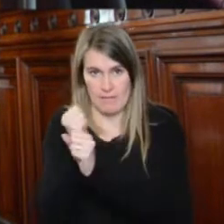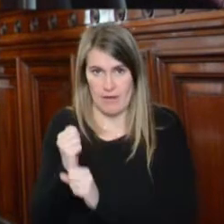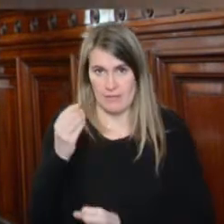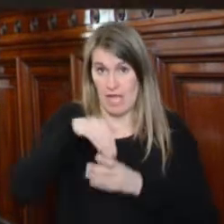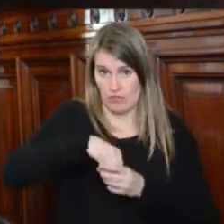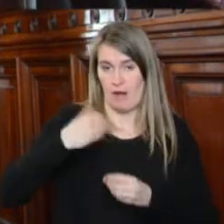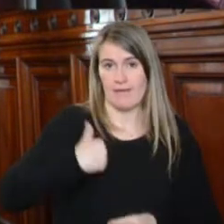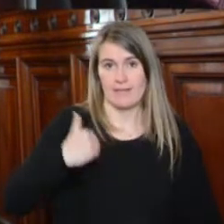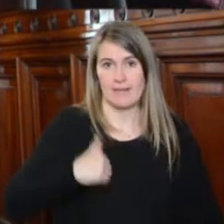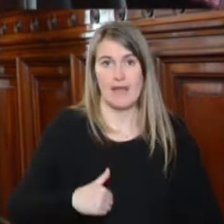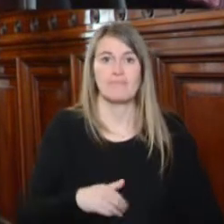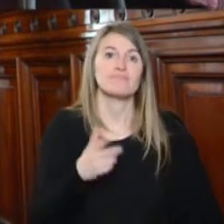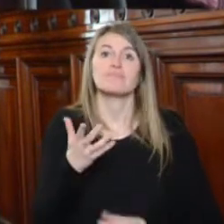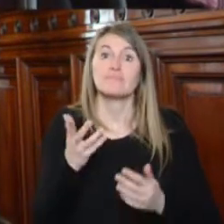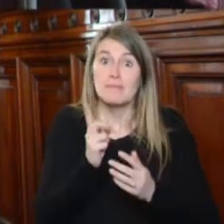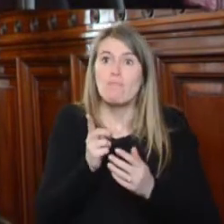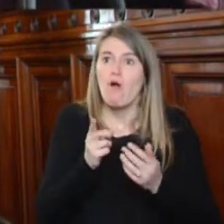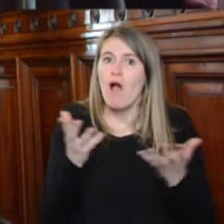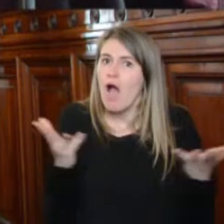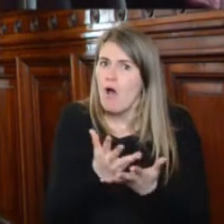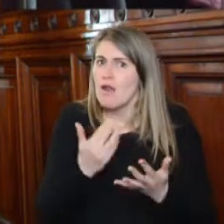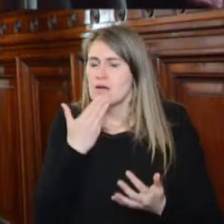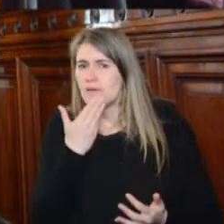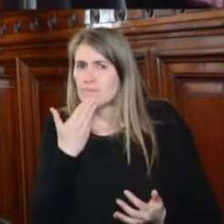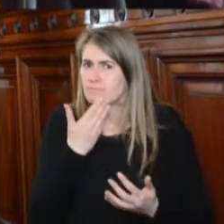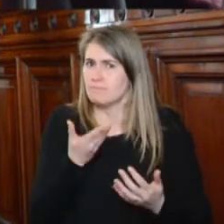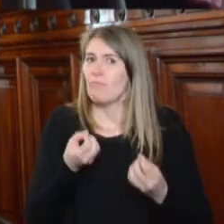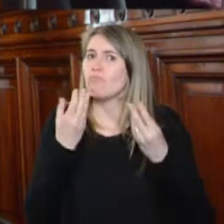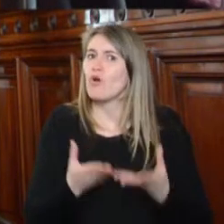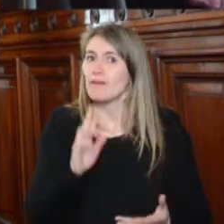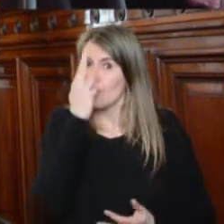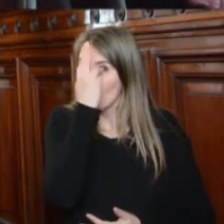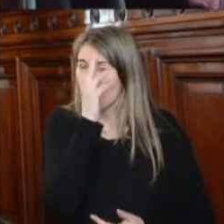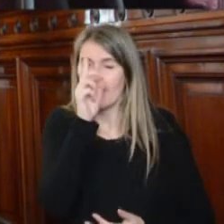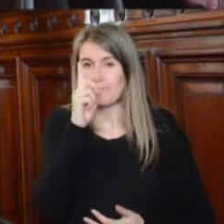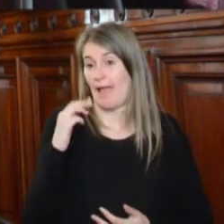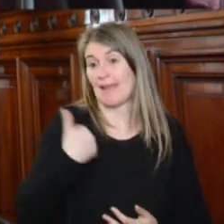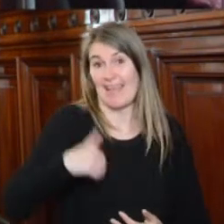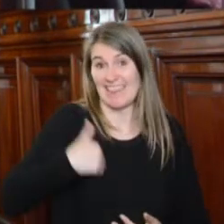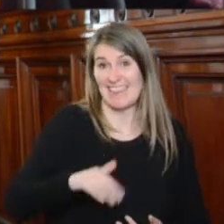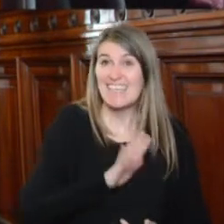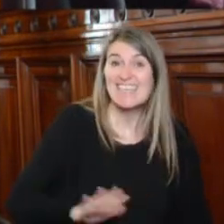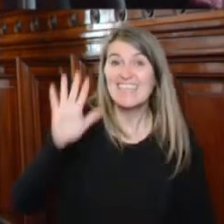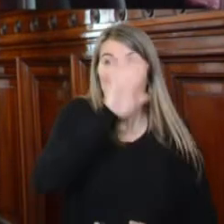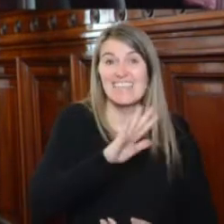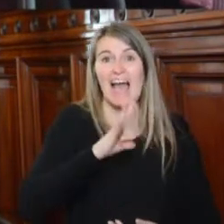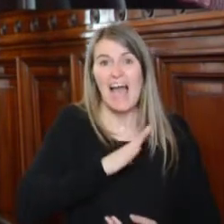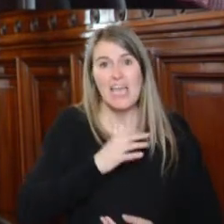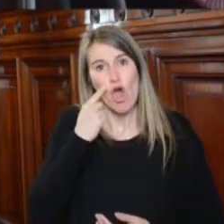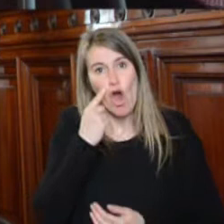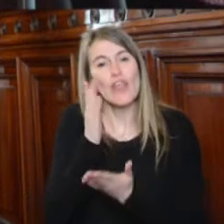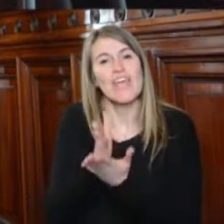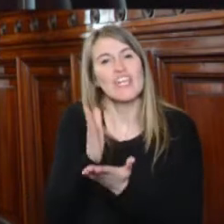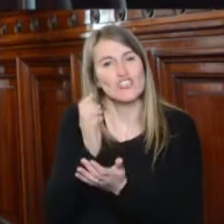tener en cuenta que el debilitamiento de estos mecanismos se produce cuando a nivel nacional se busca introducir una reforma regresiva del derecho al trabajo,